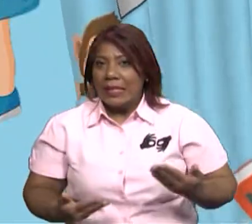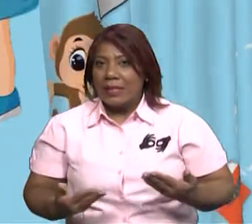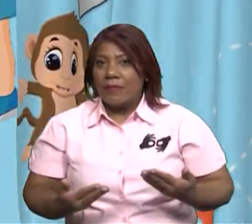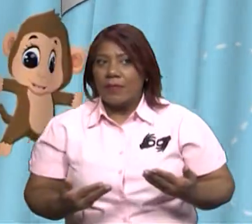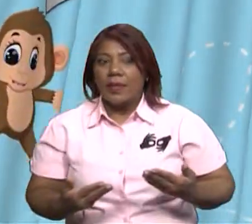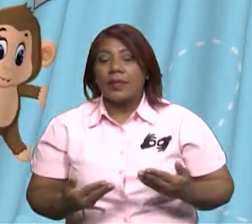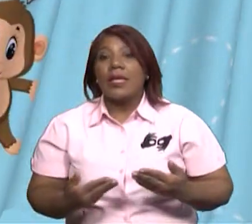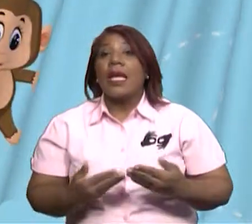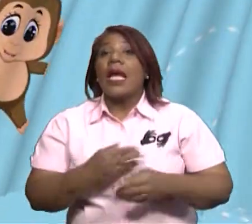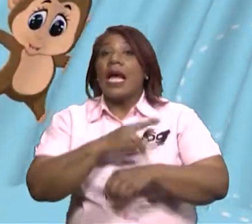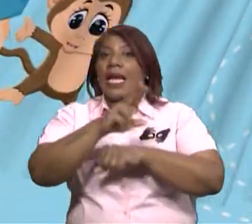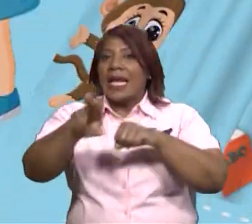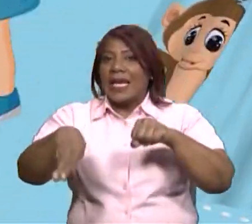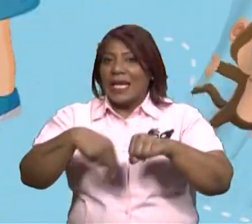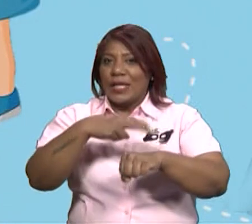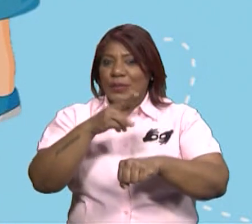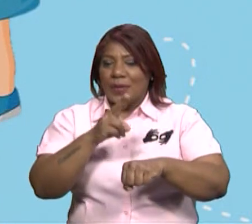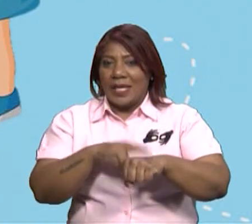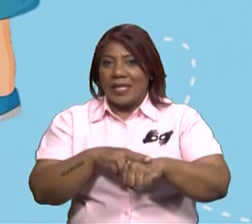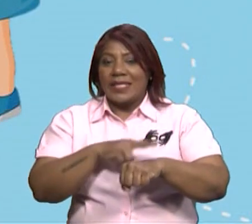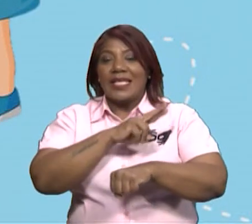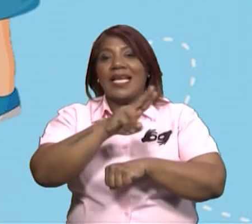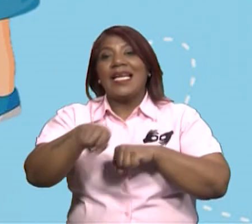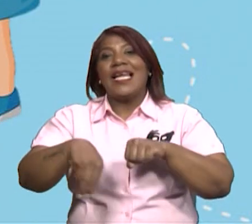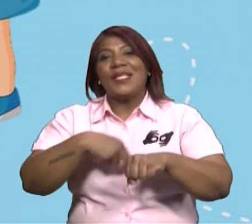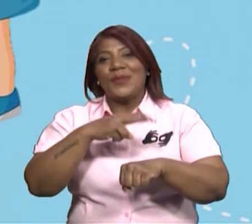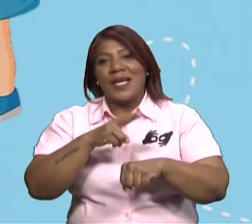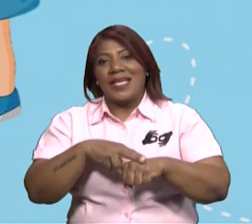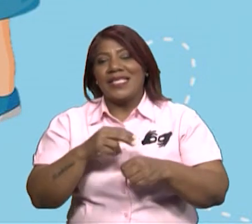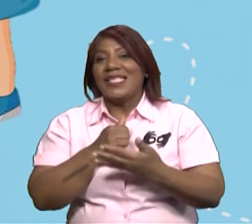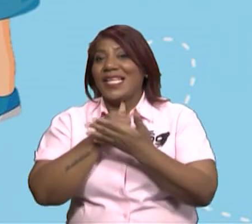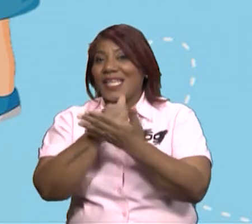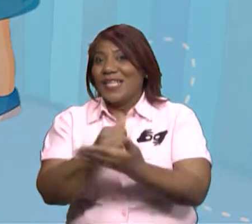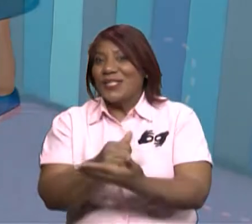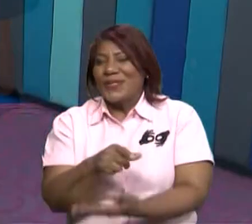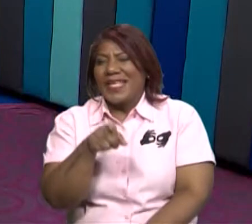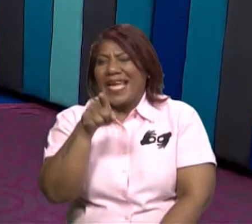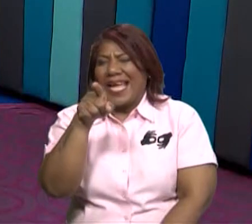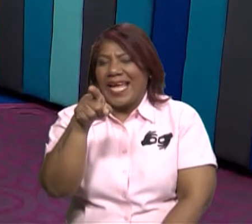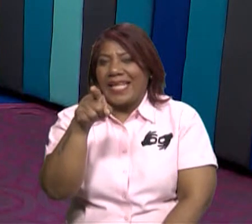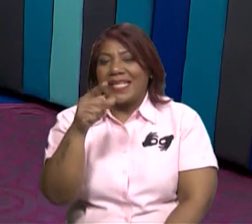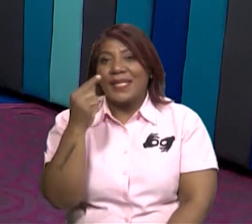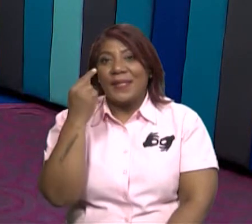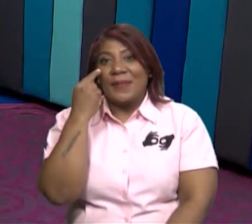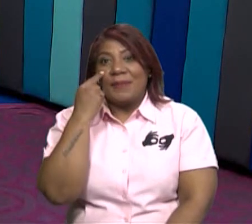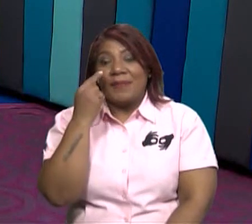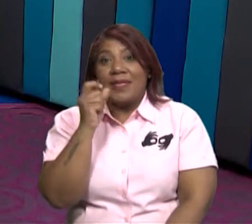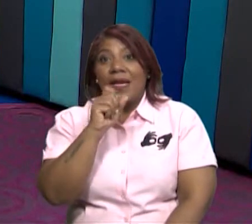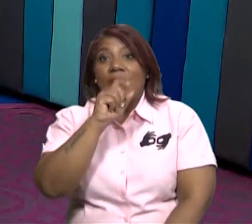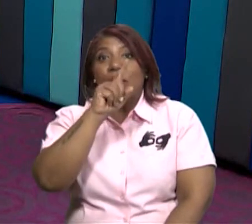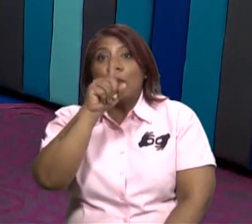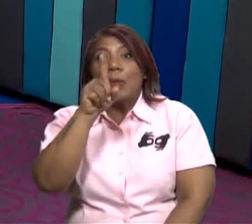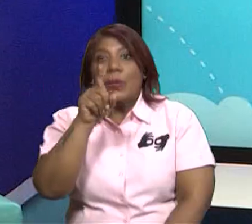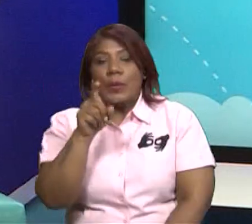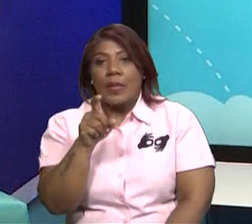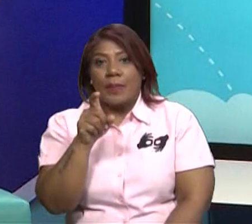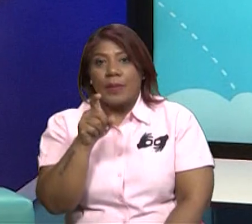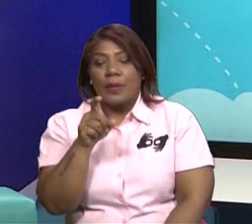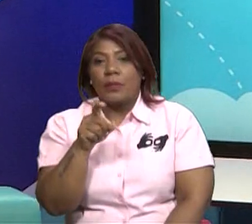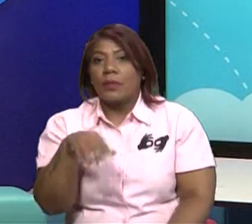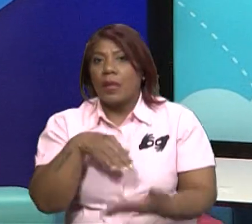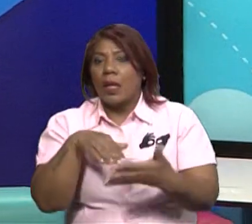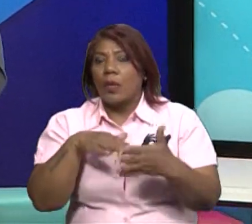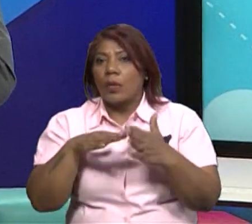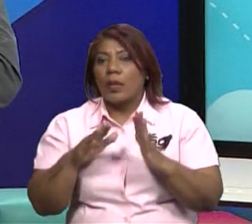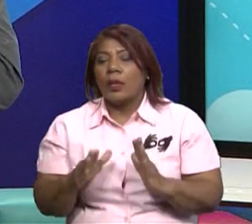exposición. Bien, mis queridos estudiantes. Ahora voy a hacerle una pregunta aquí a Mario Jaramillo. Mario Jaramillo, ¿qué se debe hacer para